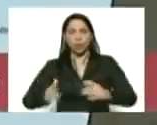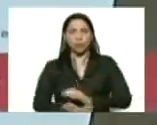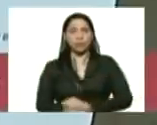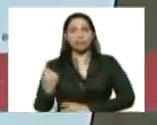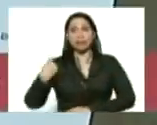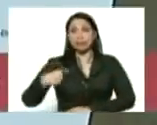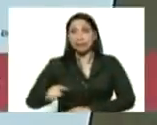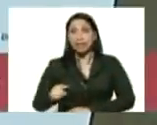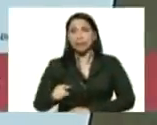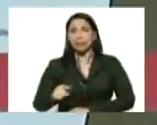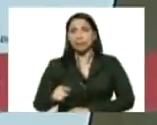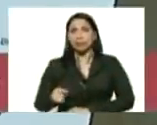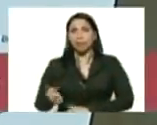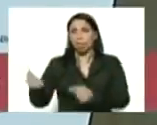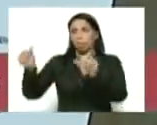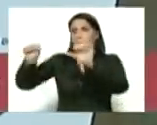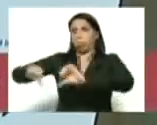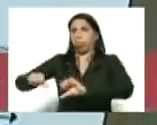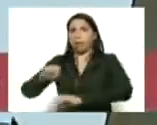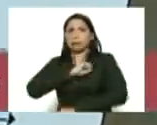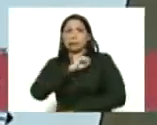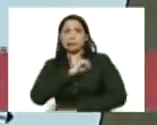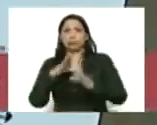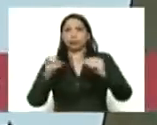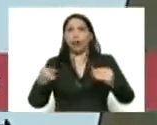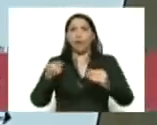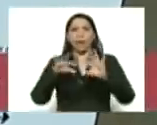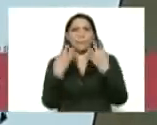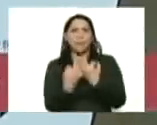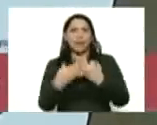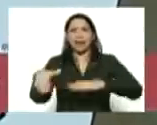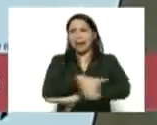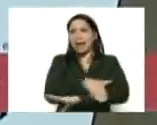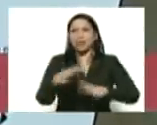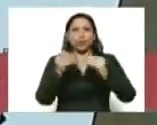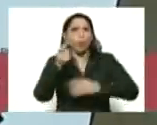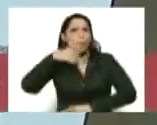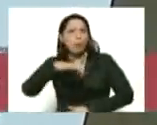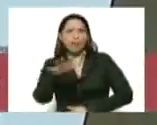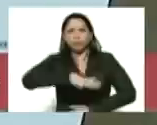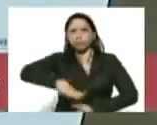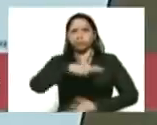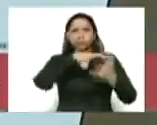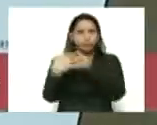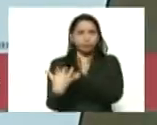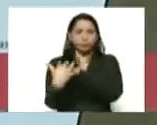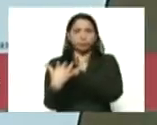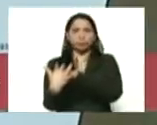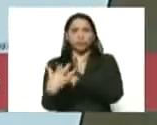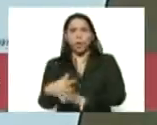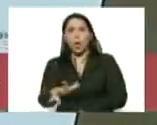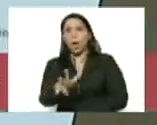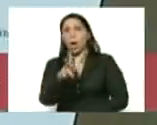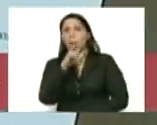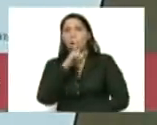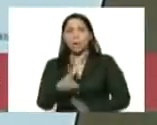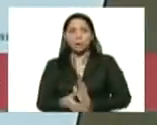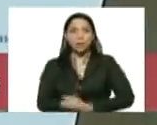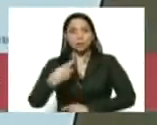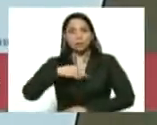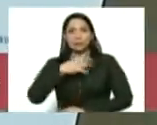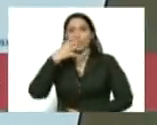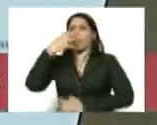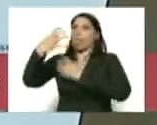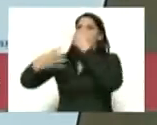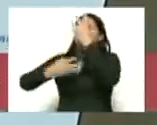Tendríamos cundido. Todas las familias, todas las calles, todos los territorios, todos los pueblos, todos los barrios. Y estaría el